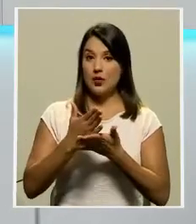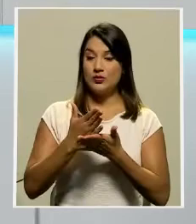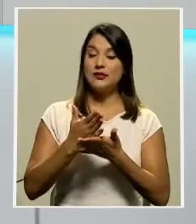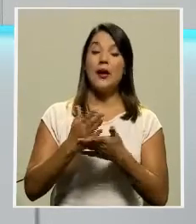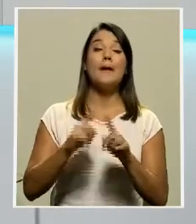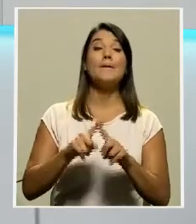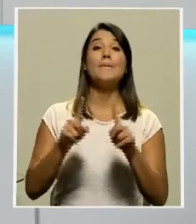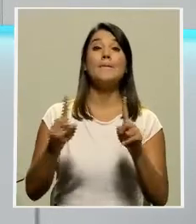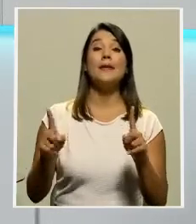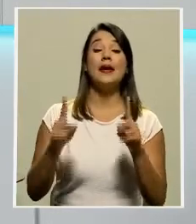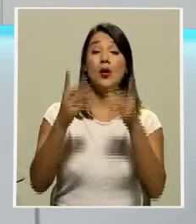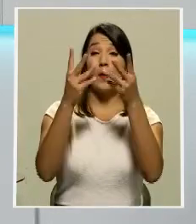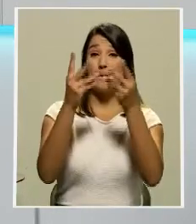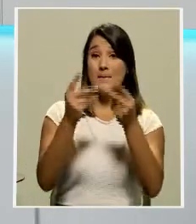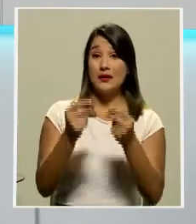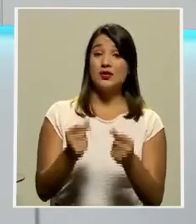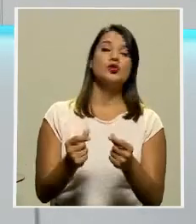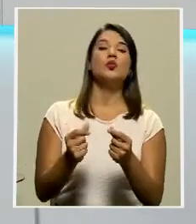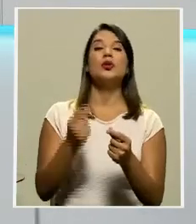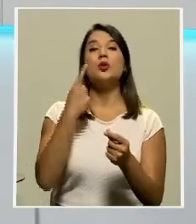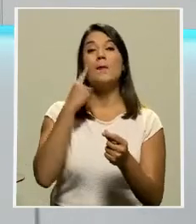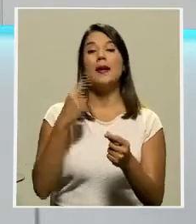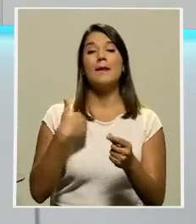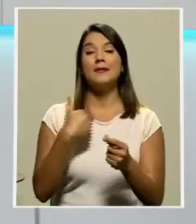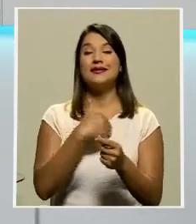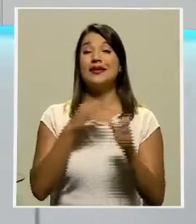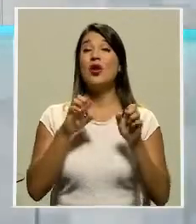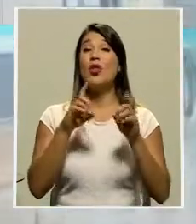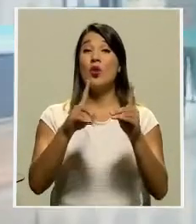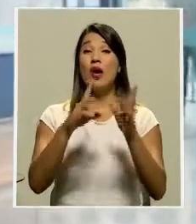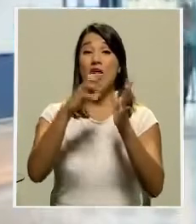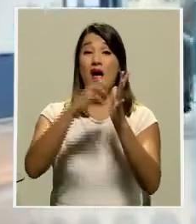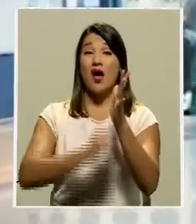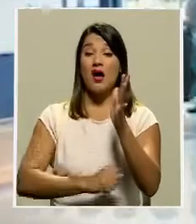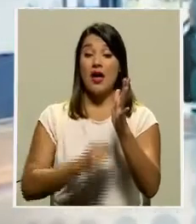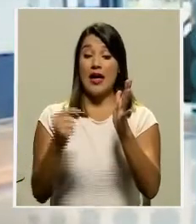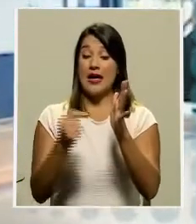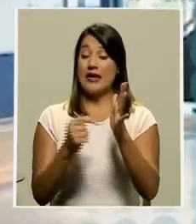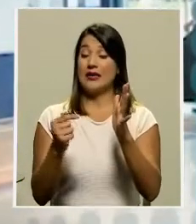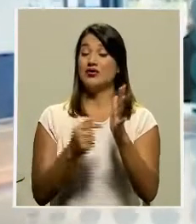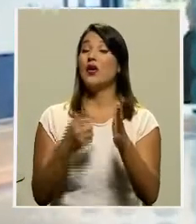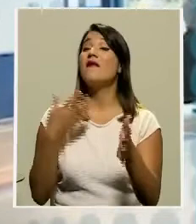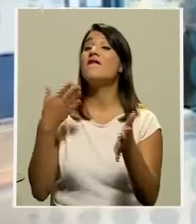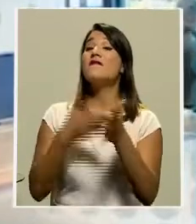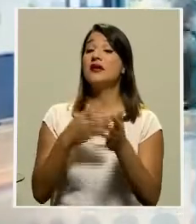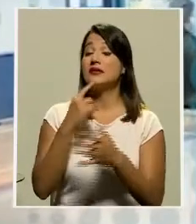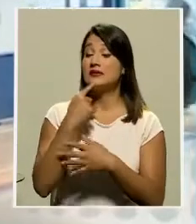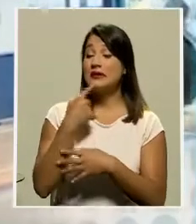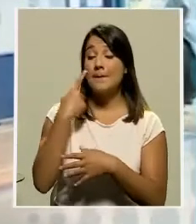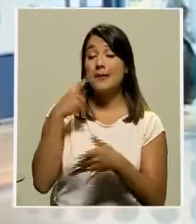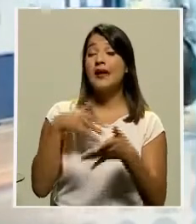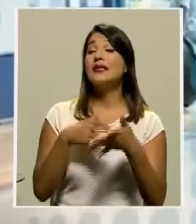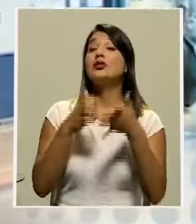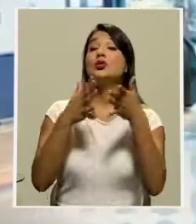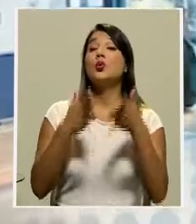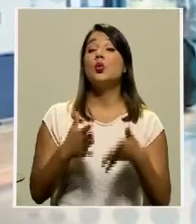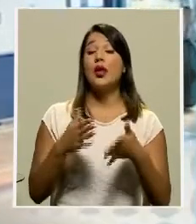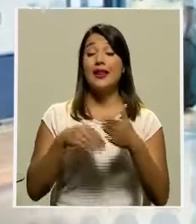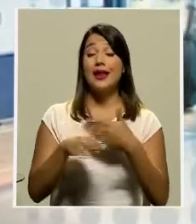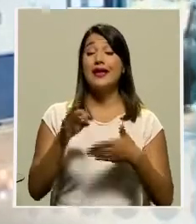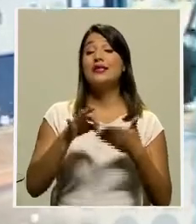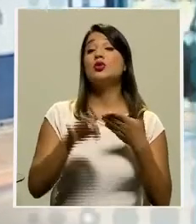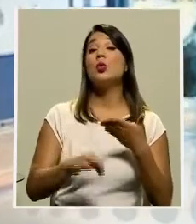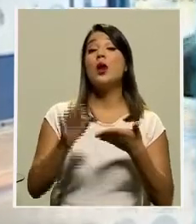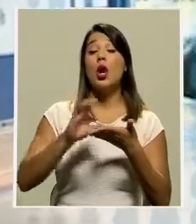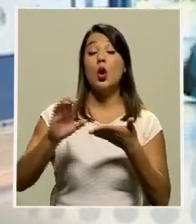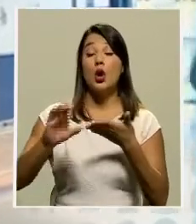pero los recortes al presupuesto del MEP le pasan una cara factura a los estudiantes de escuelas y